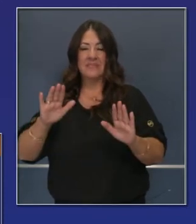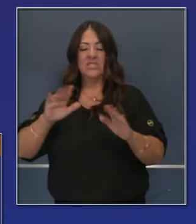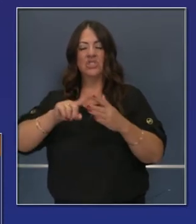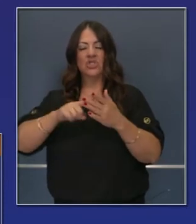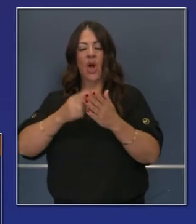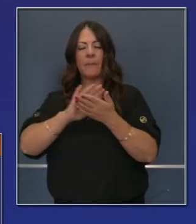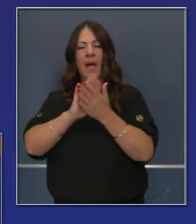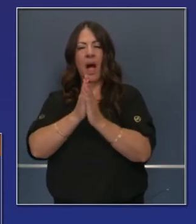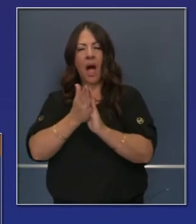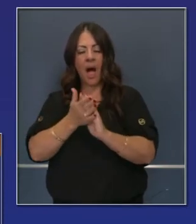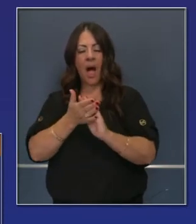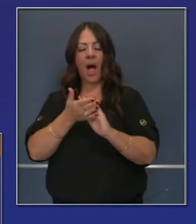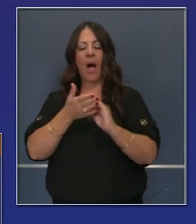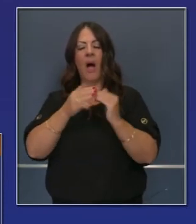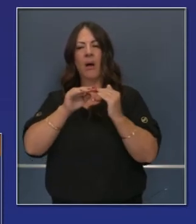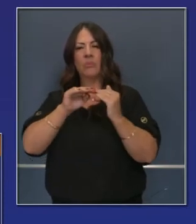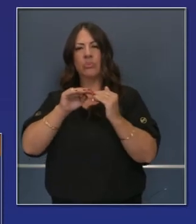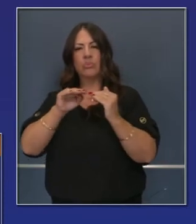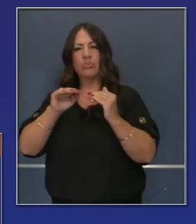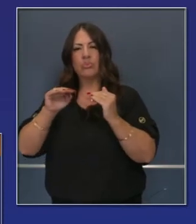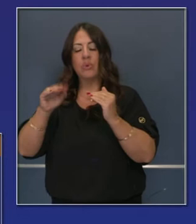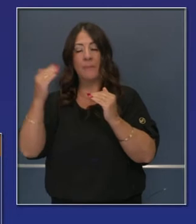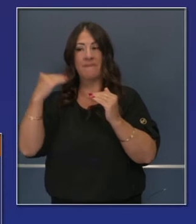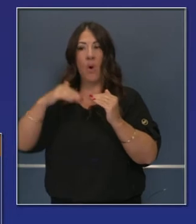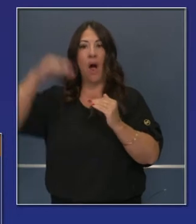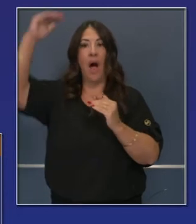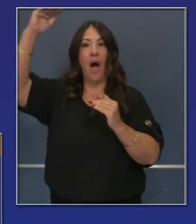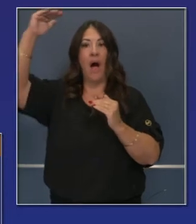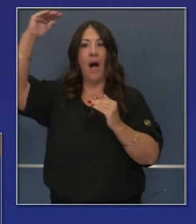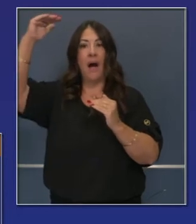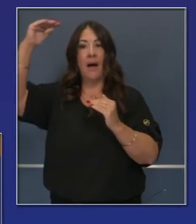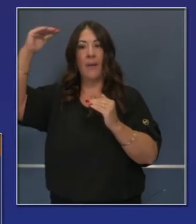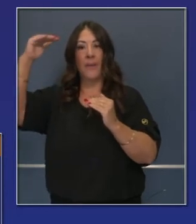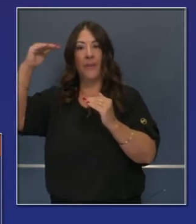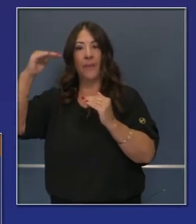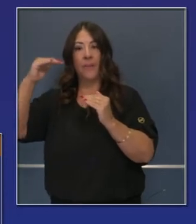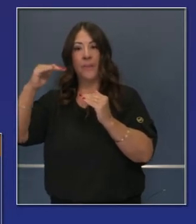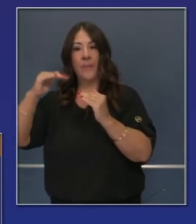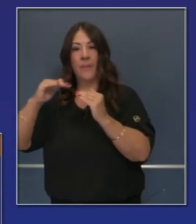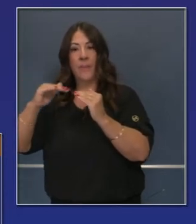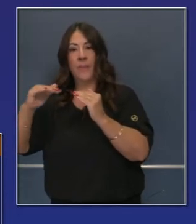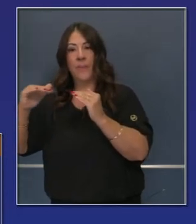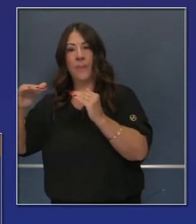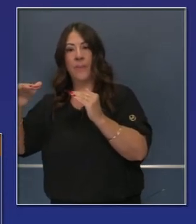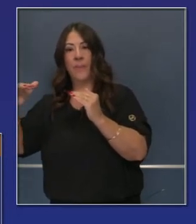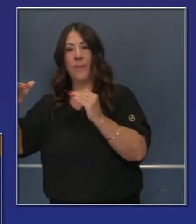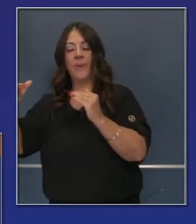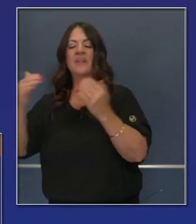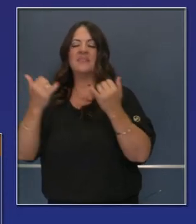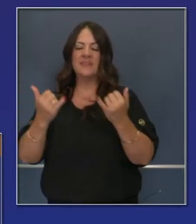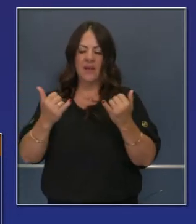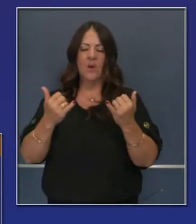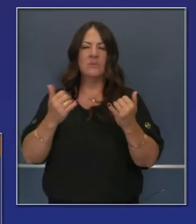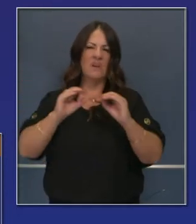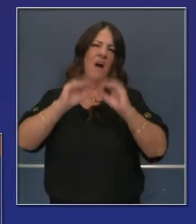se está aplanando, está llegando a un punto horizontal. Y lo que nos preocupa también